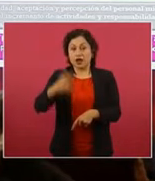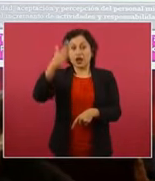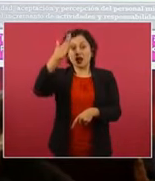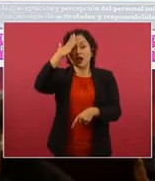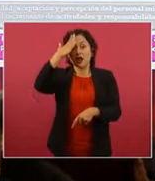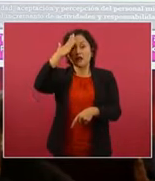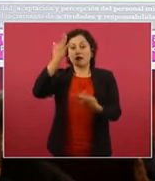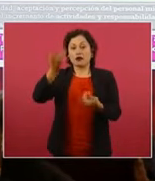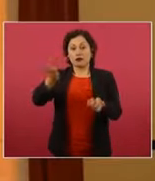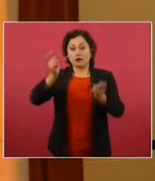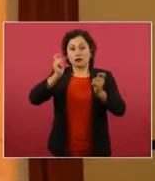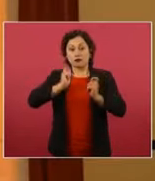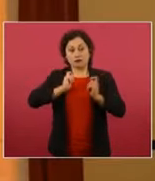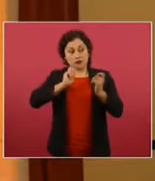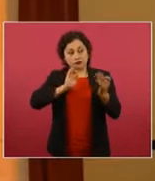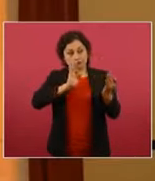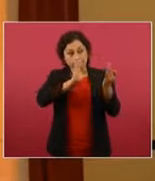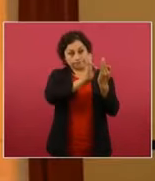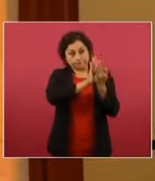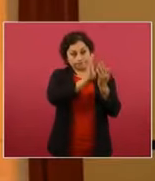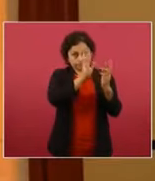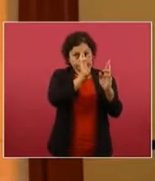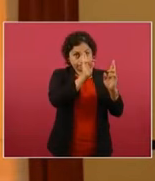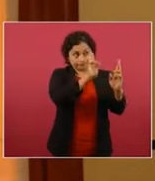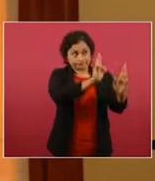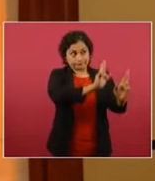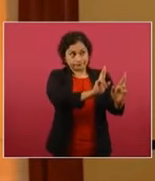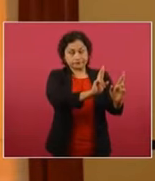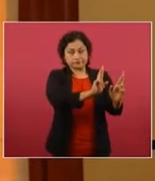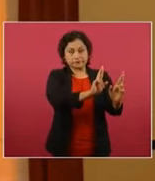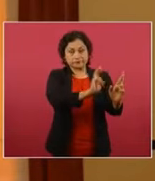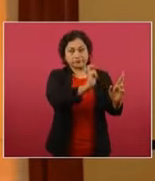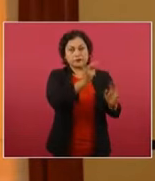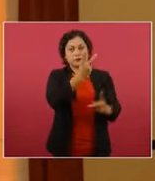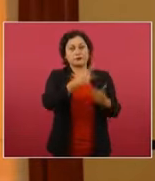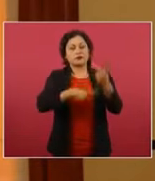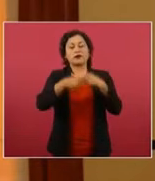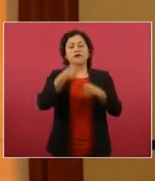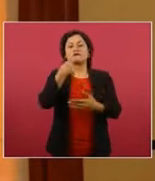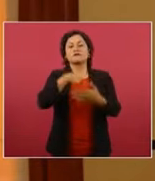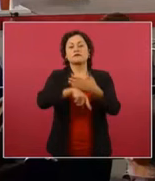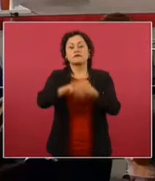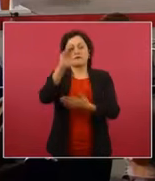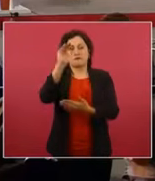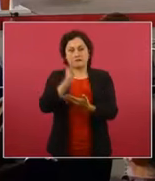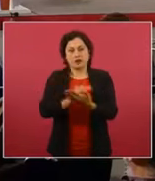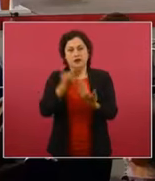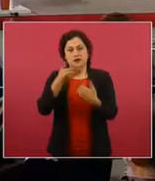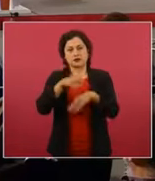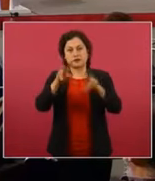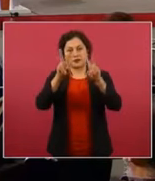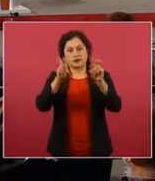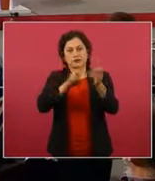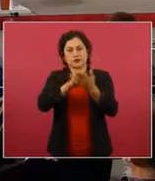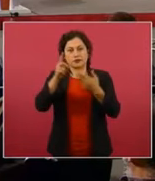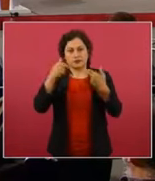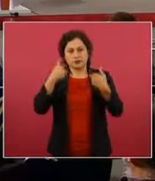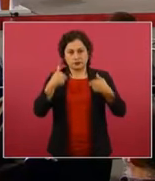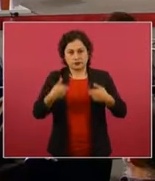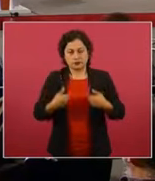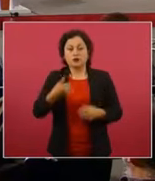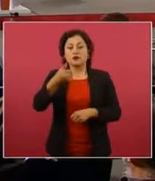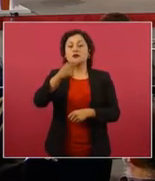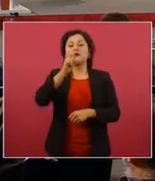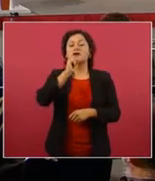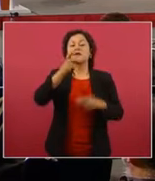disminuyeron las quejas y recomendaciones sobre presuntas violaciones a los derechos humanos y el número de personal